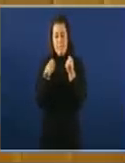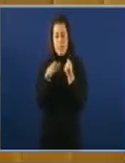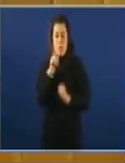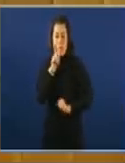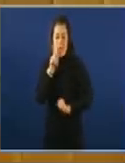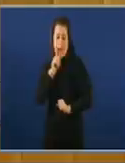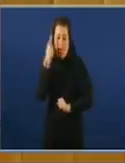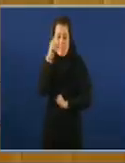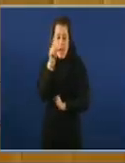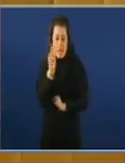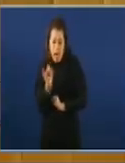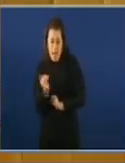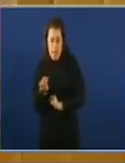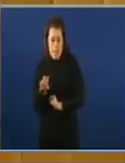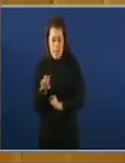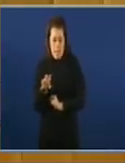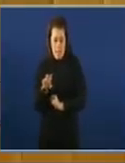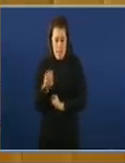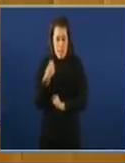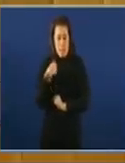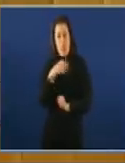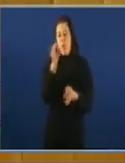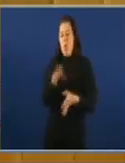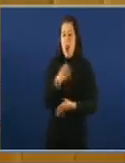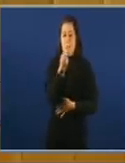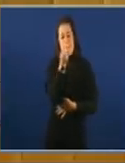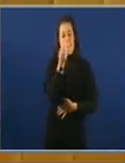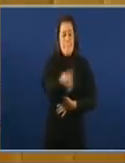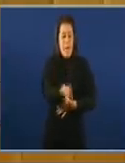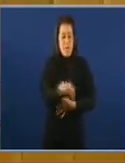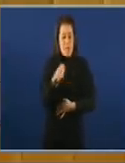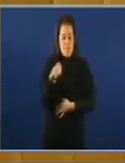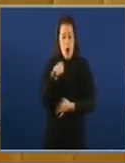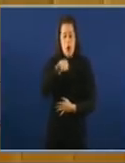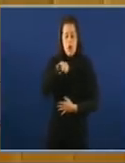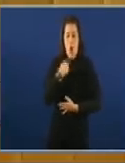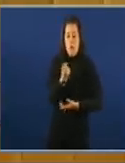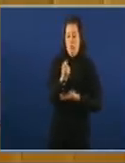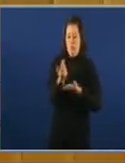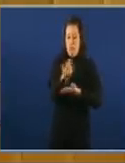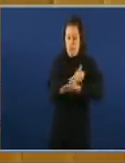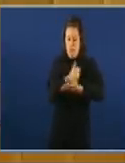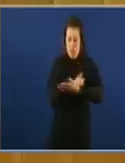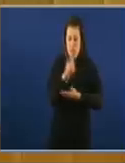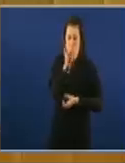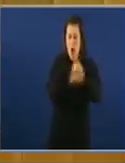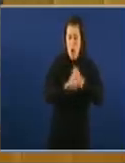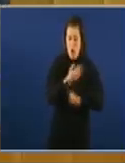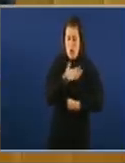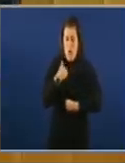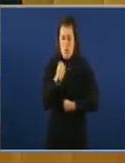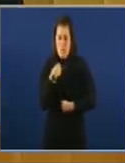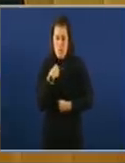baixo e facéndose o gran inquisidor e o gran austero e o home que lle puxo de veres a todo o mundo.